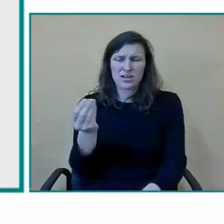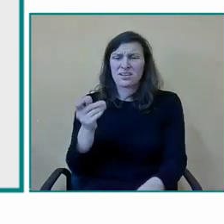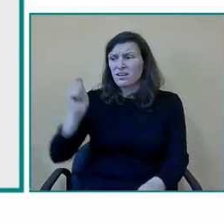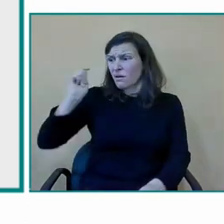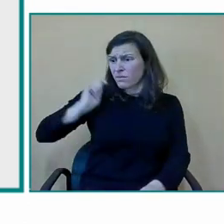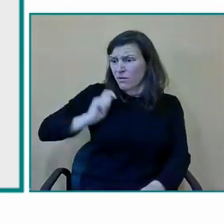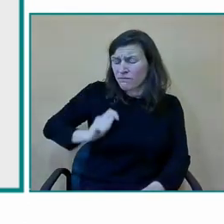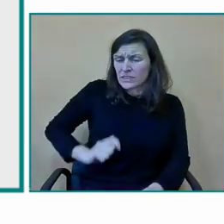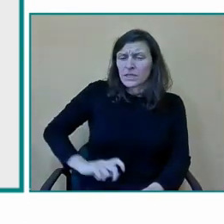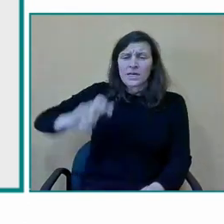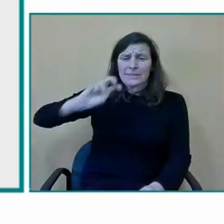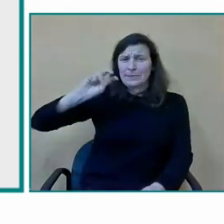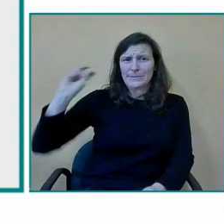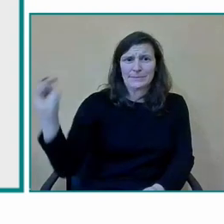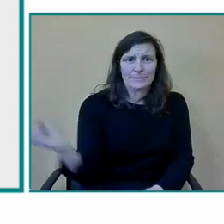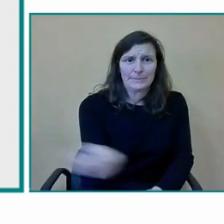cada uno tiene